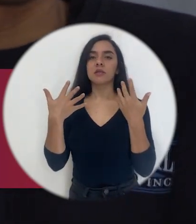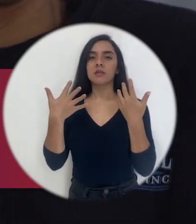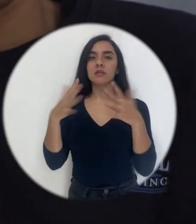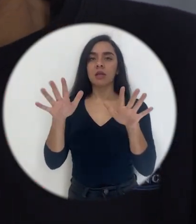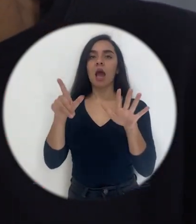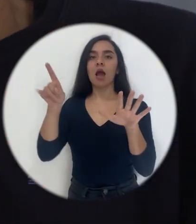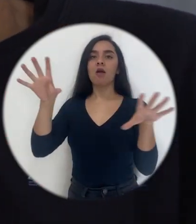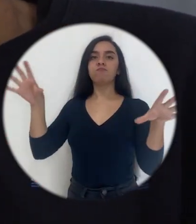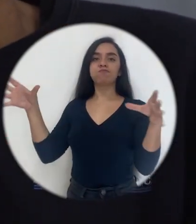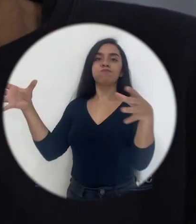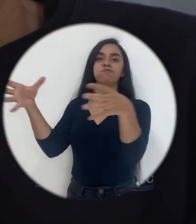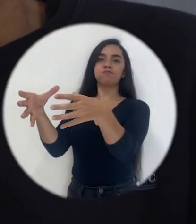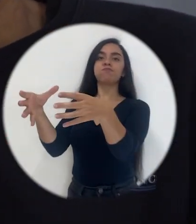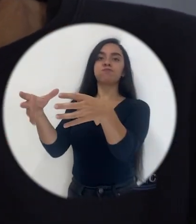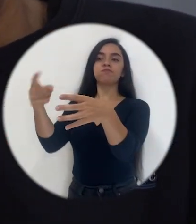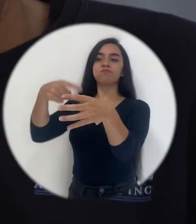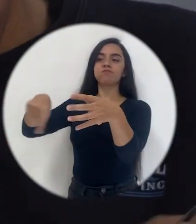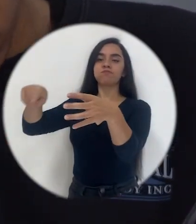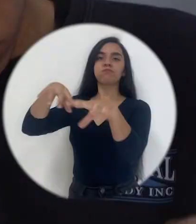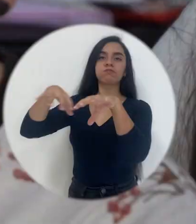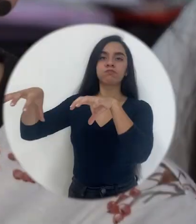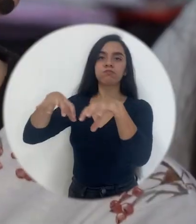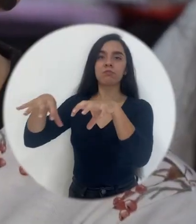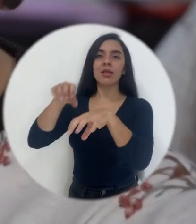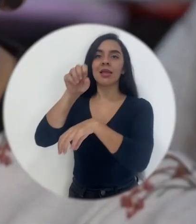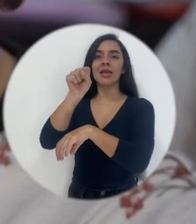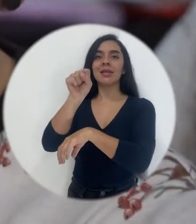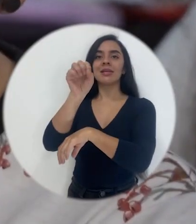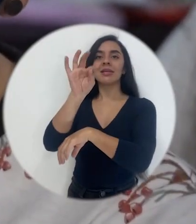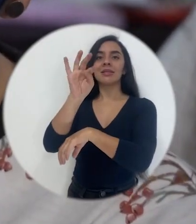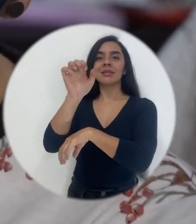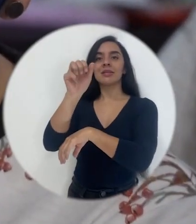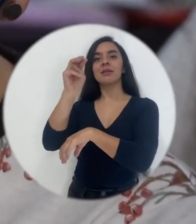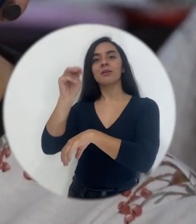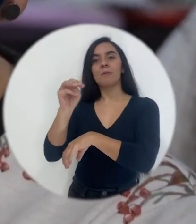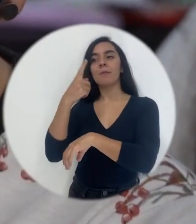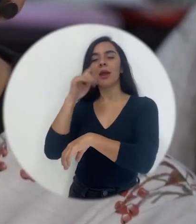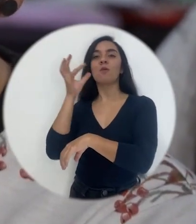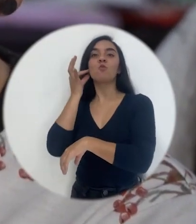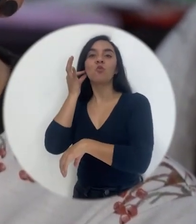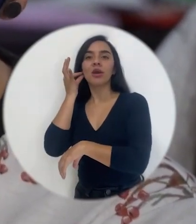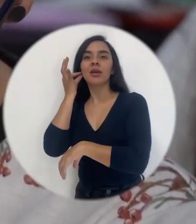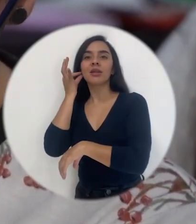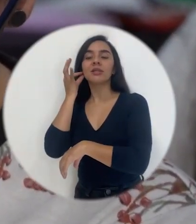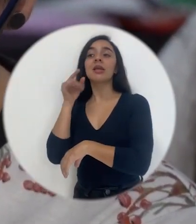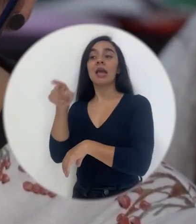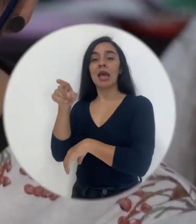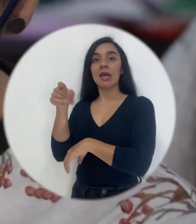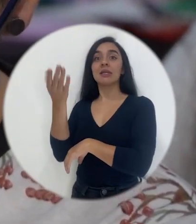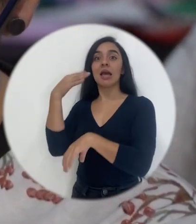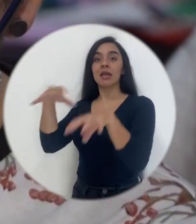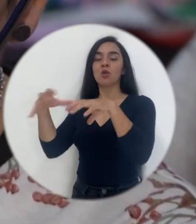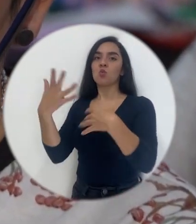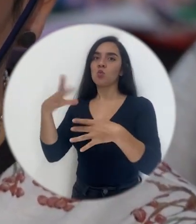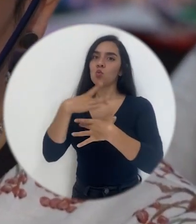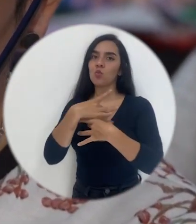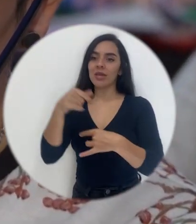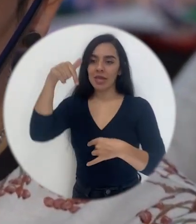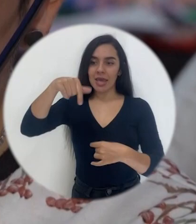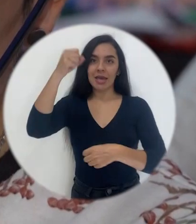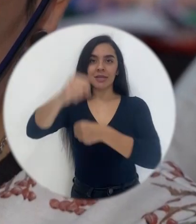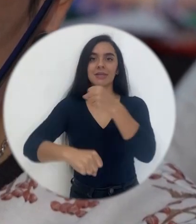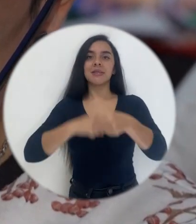encuentro de STEAM para mujeres estuvo bastante interesante y este año en